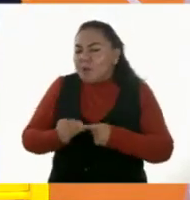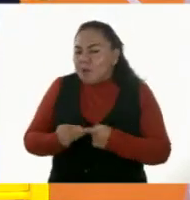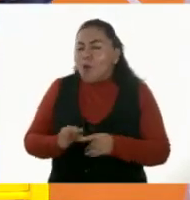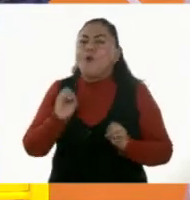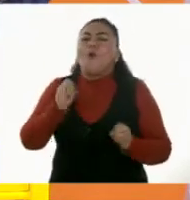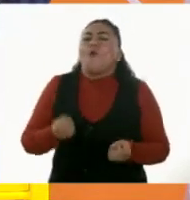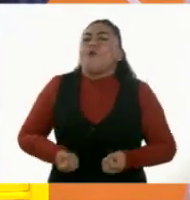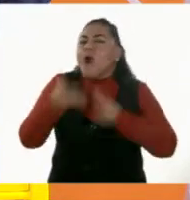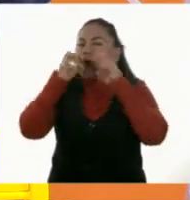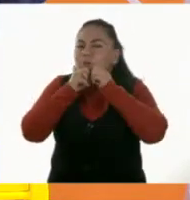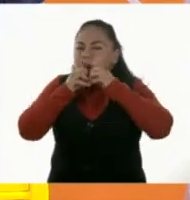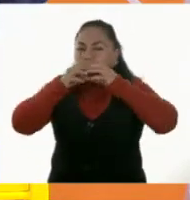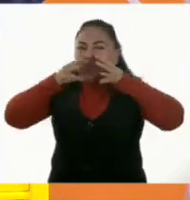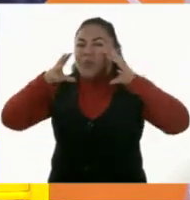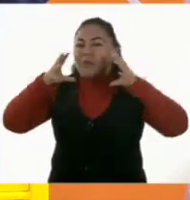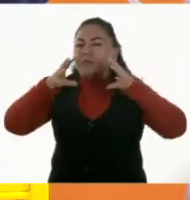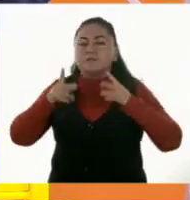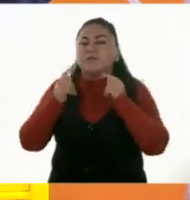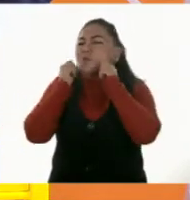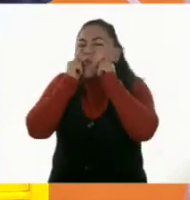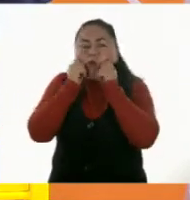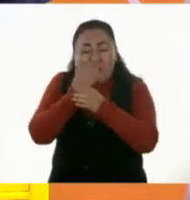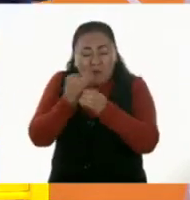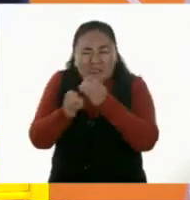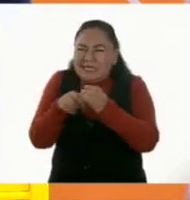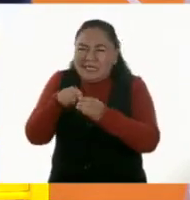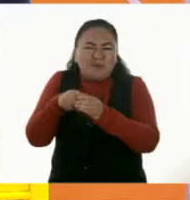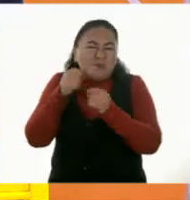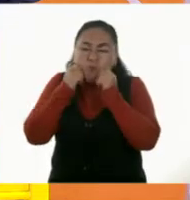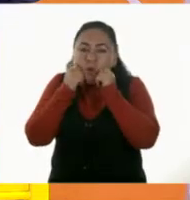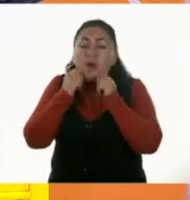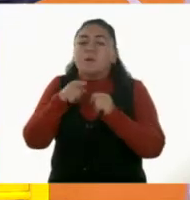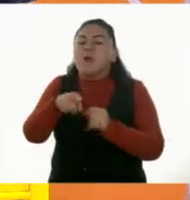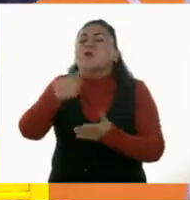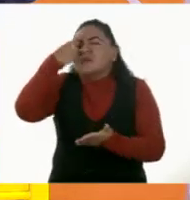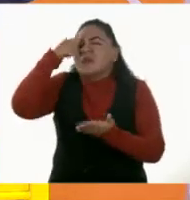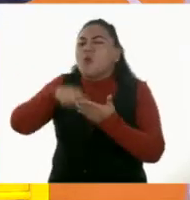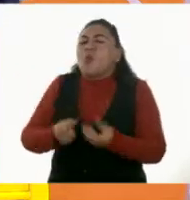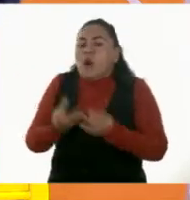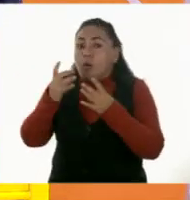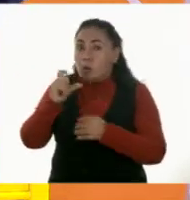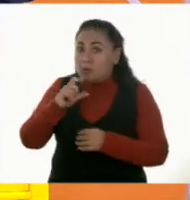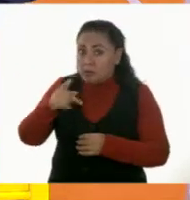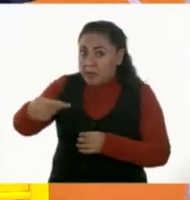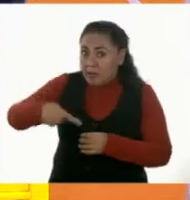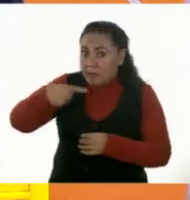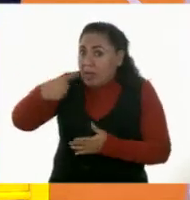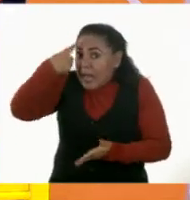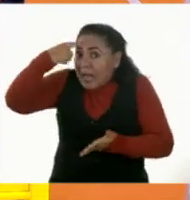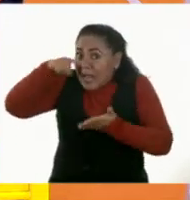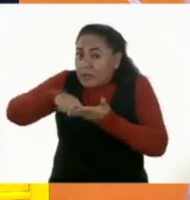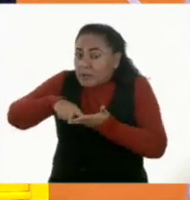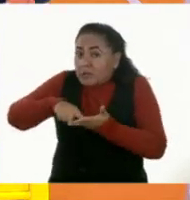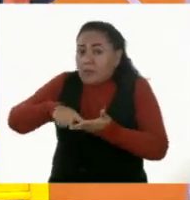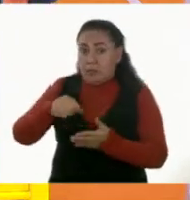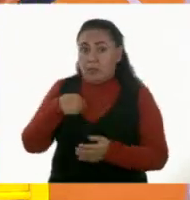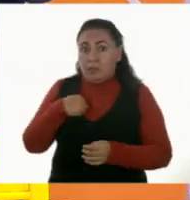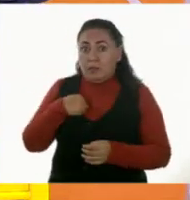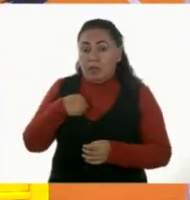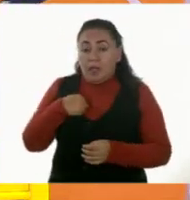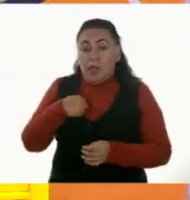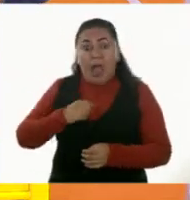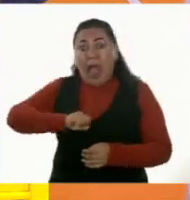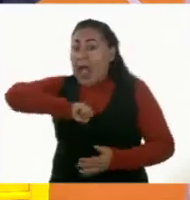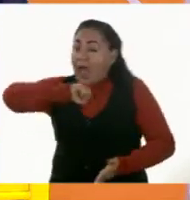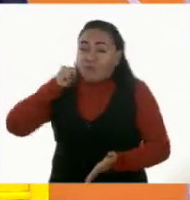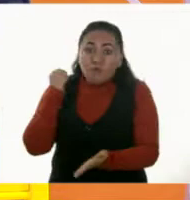o cuántos globos? No importa el objeto, ¿crees que haya? Cuando nos preguntan, ¿crees? Pues no estamos obligadas o